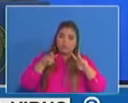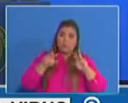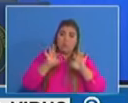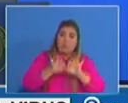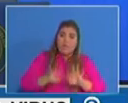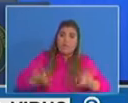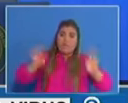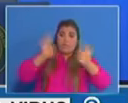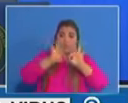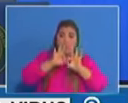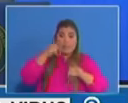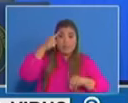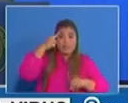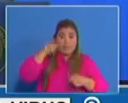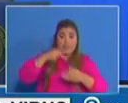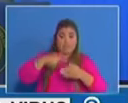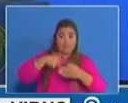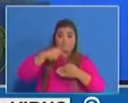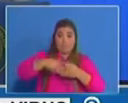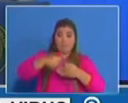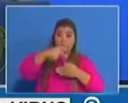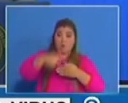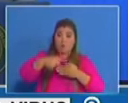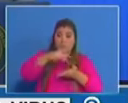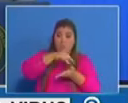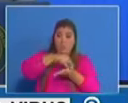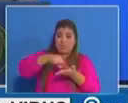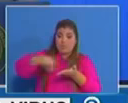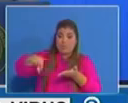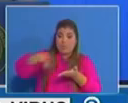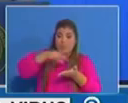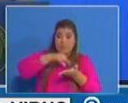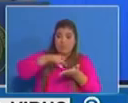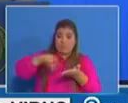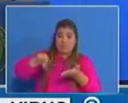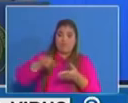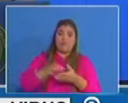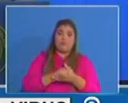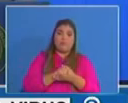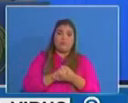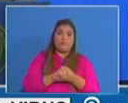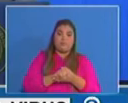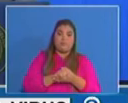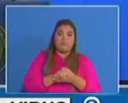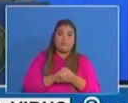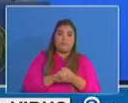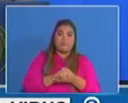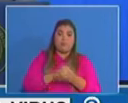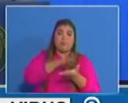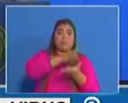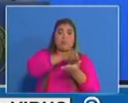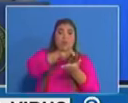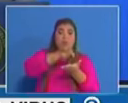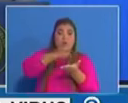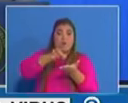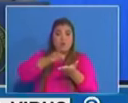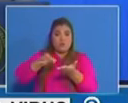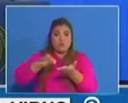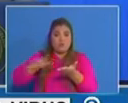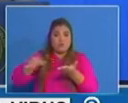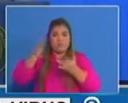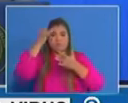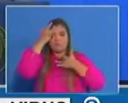las semanas que vienen y tiene que ver con que conocemos que el comportamiento por regiones es diverso